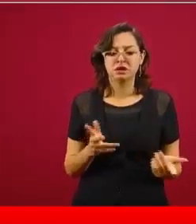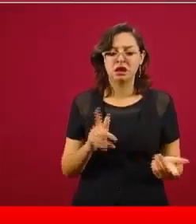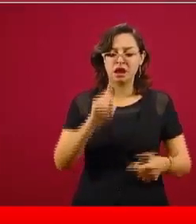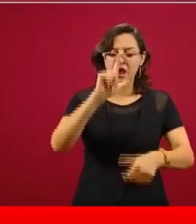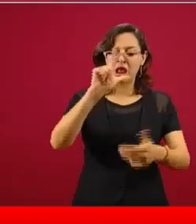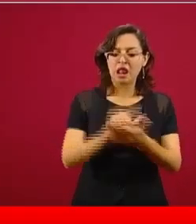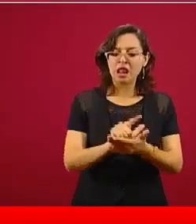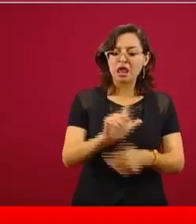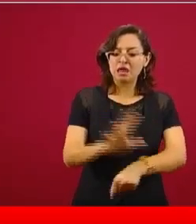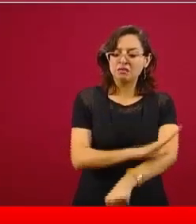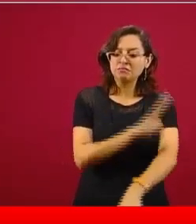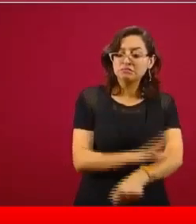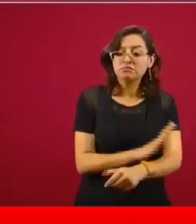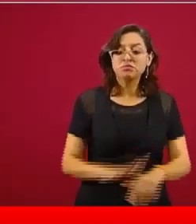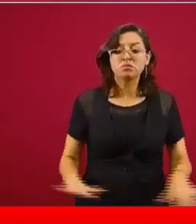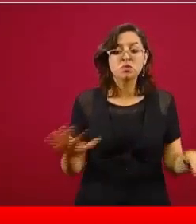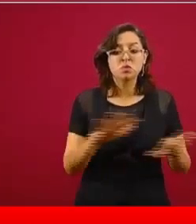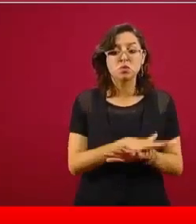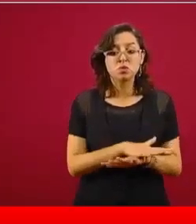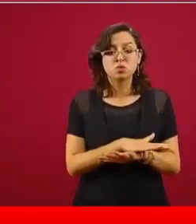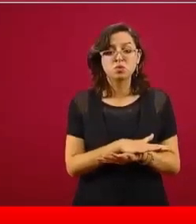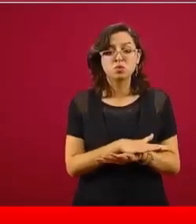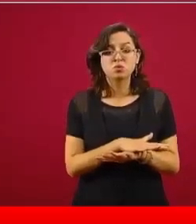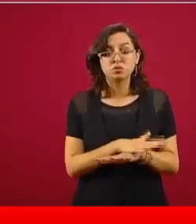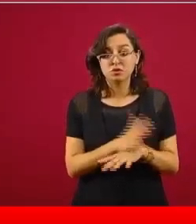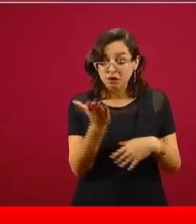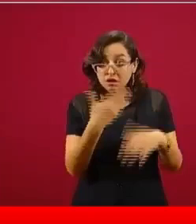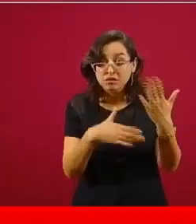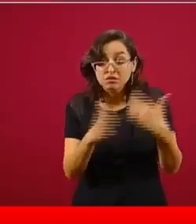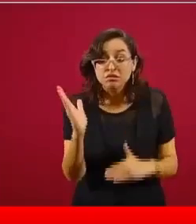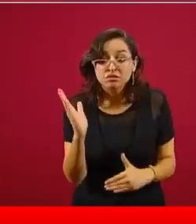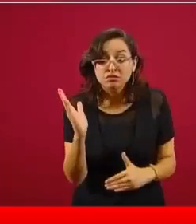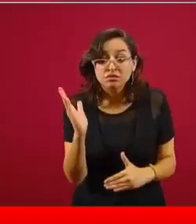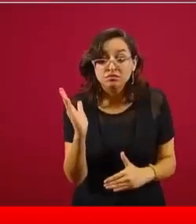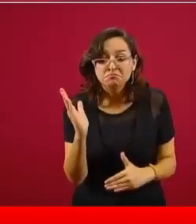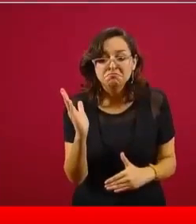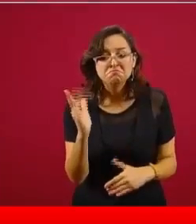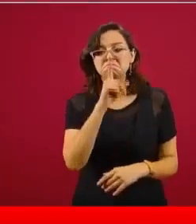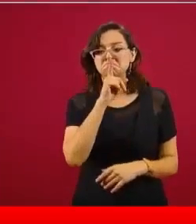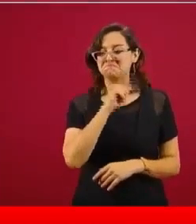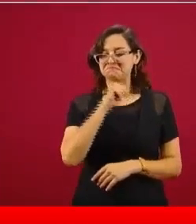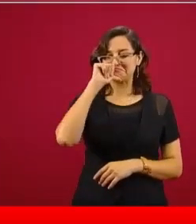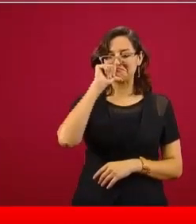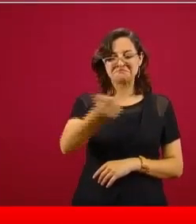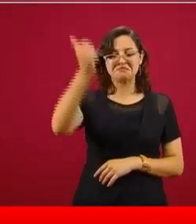¿tuvo éxito?, nada,